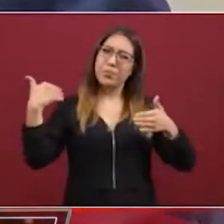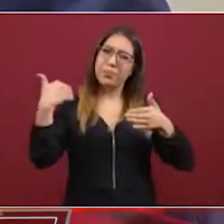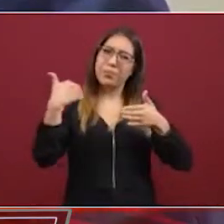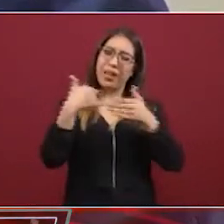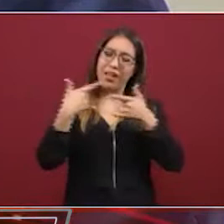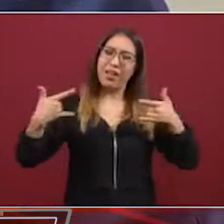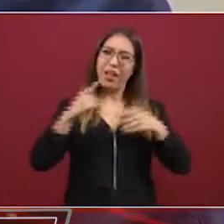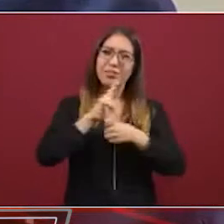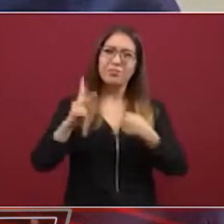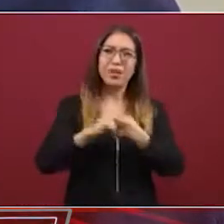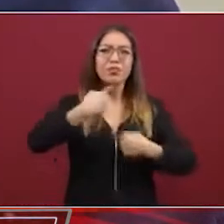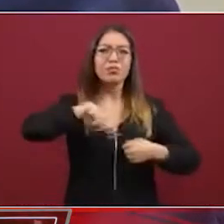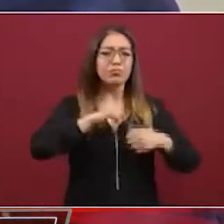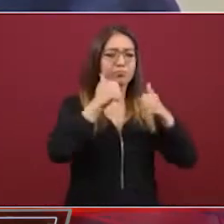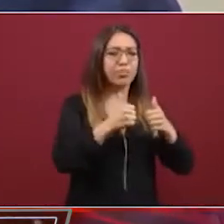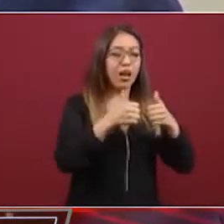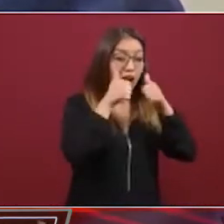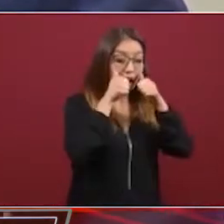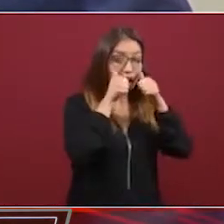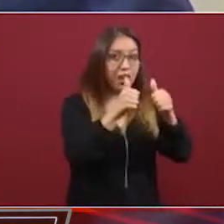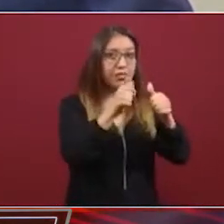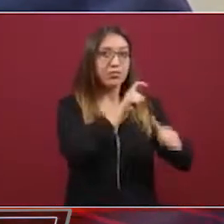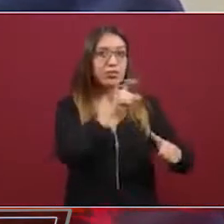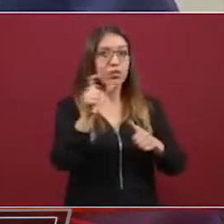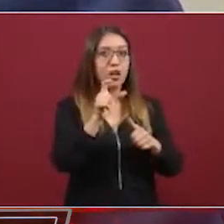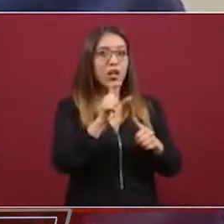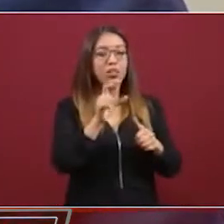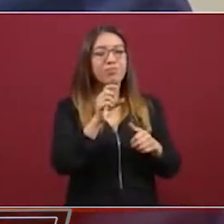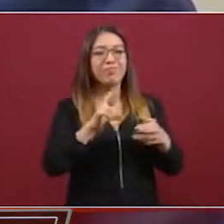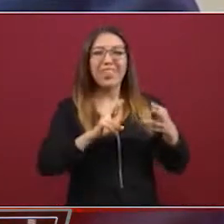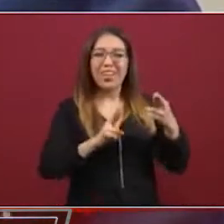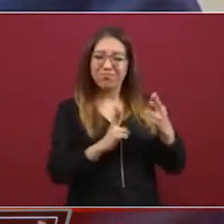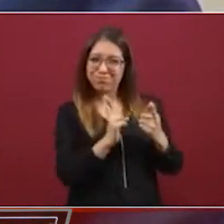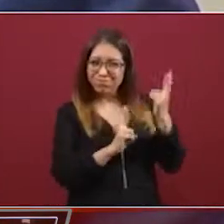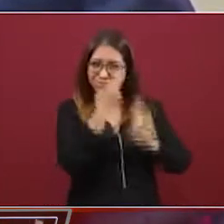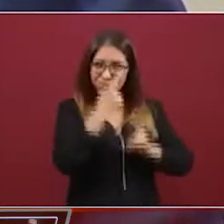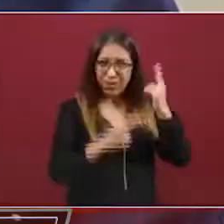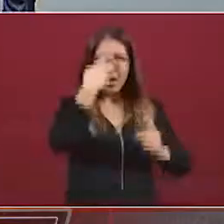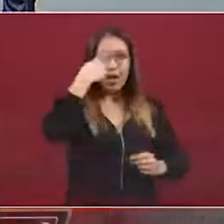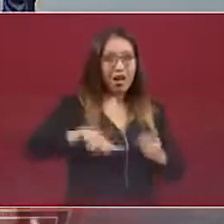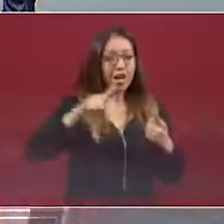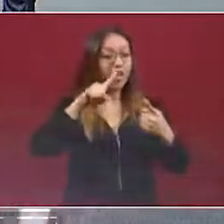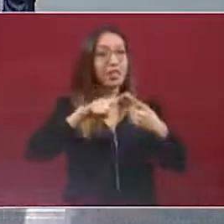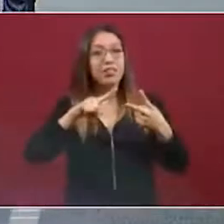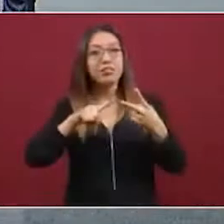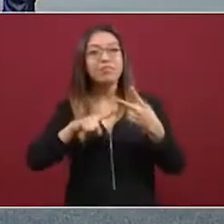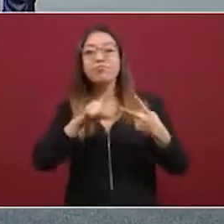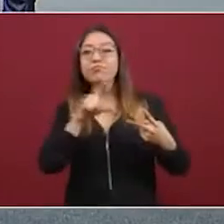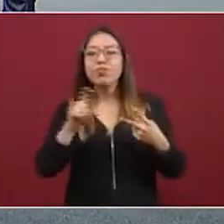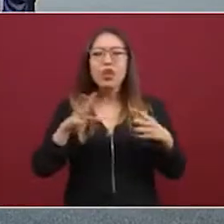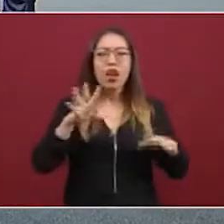hemos estado presentes en la tensión a heridos durante la Revolución Mexicana, la erupción del volcán Paricutín en